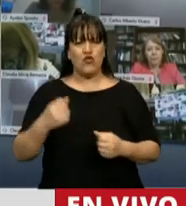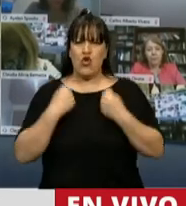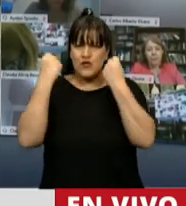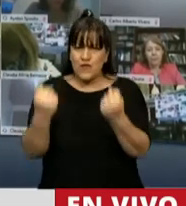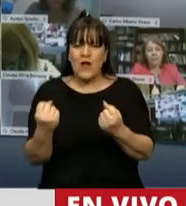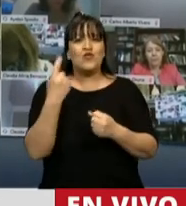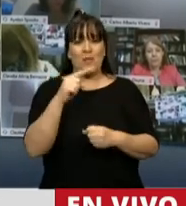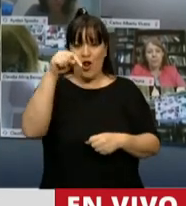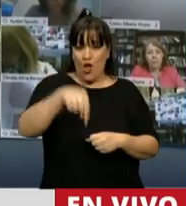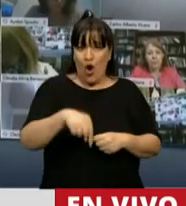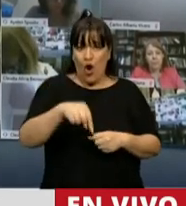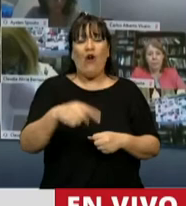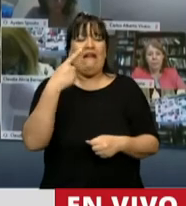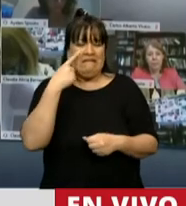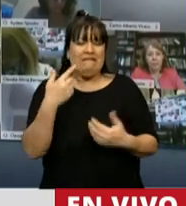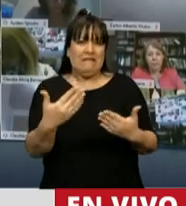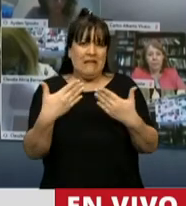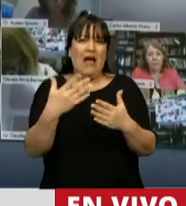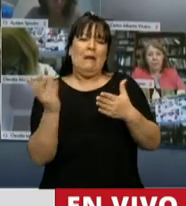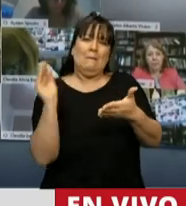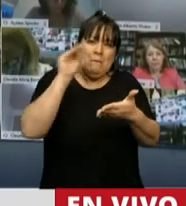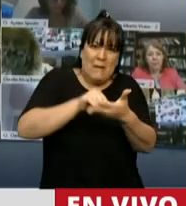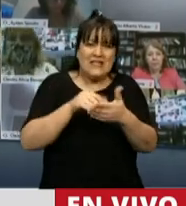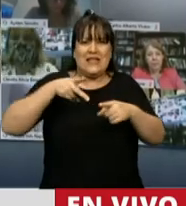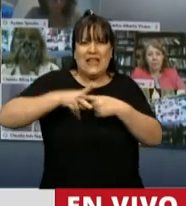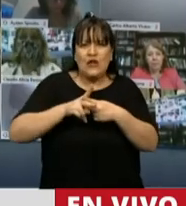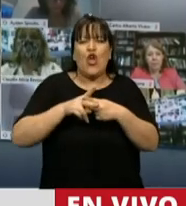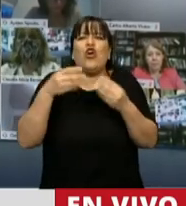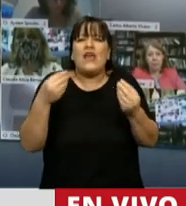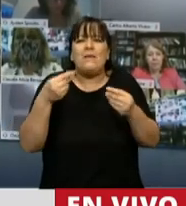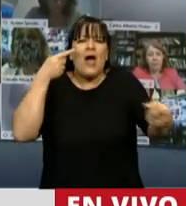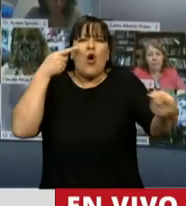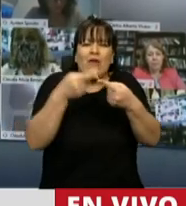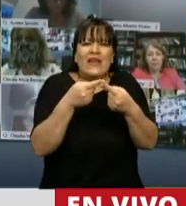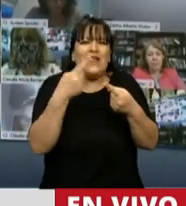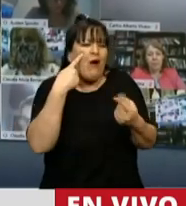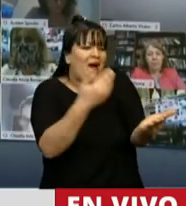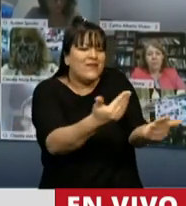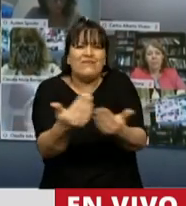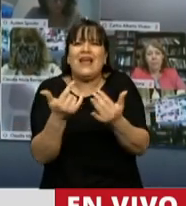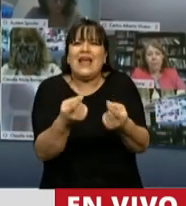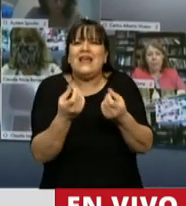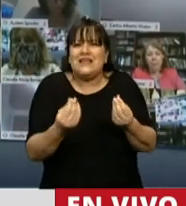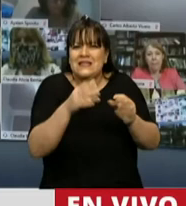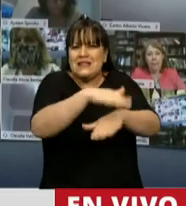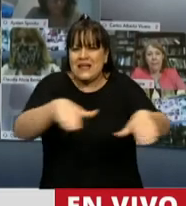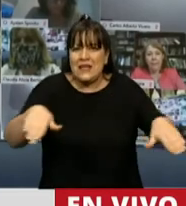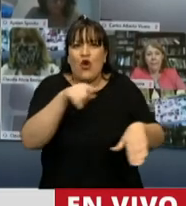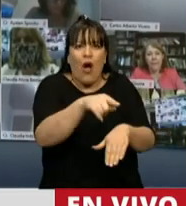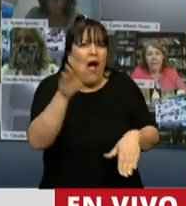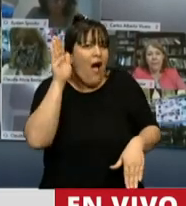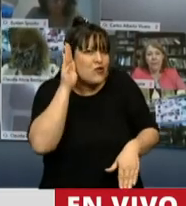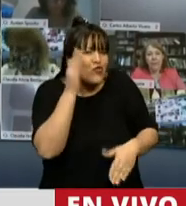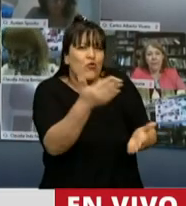hoy tenemos la posibilidad de incorporar tecnologías para escuchar. Porque escuchar ayuda